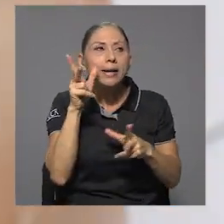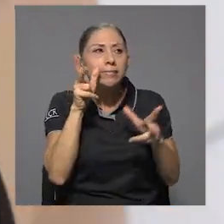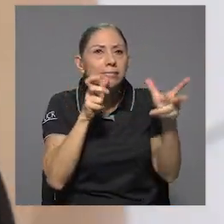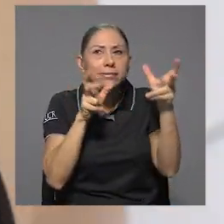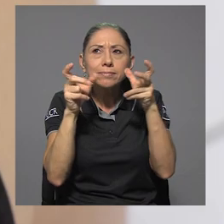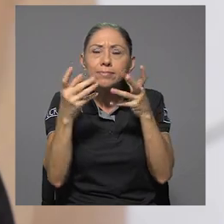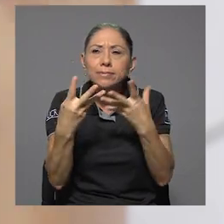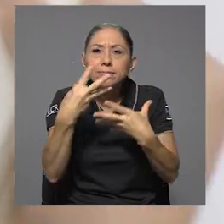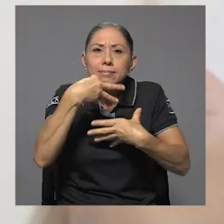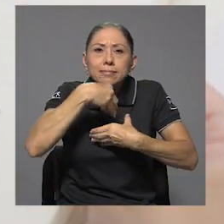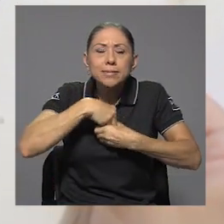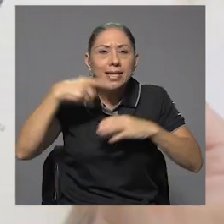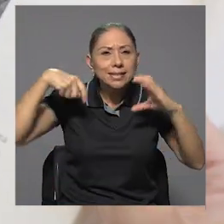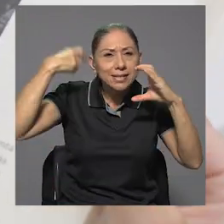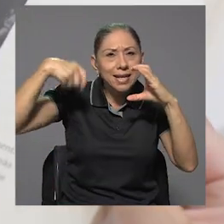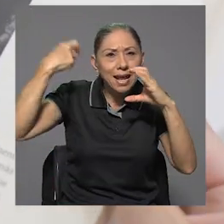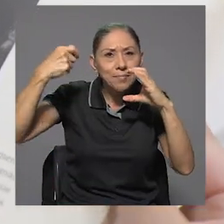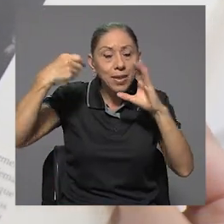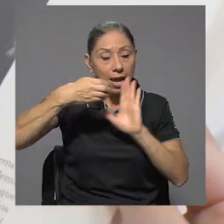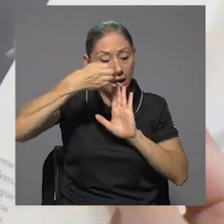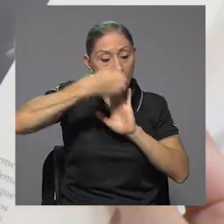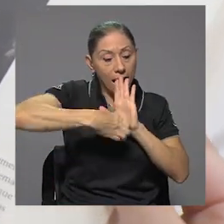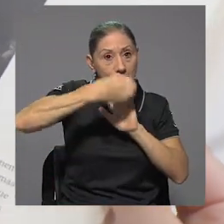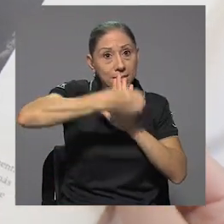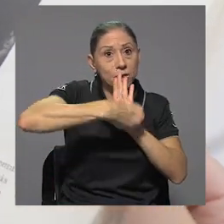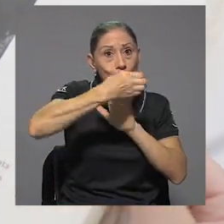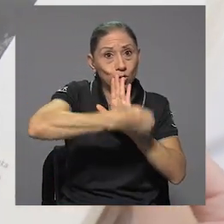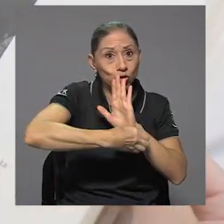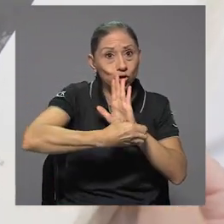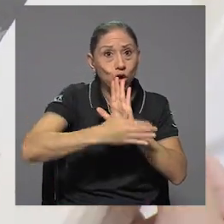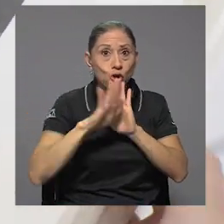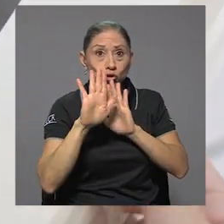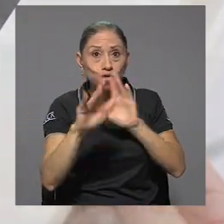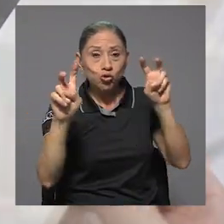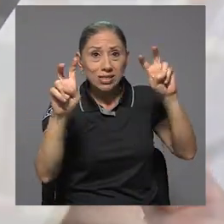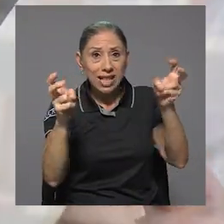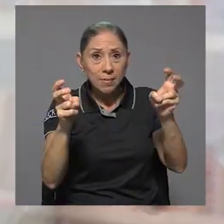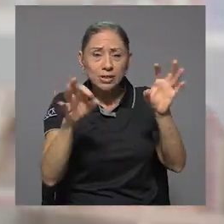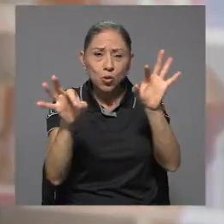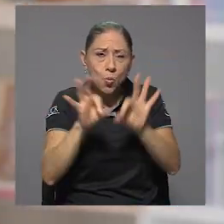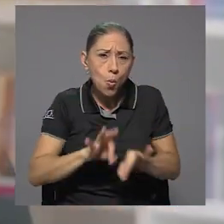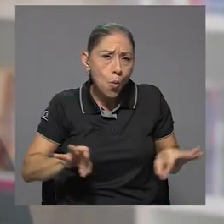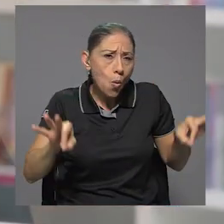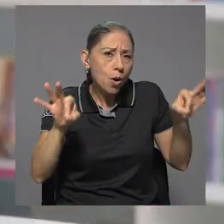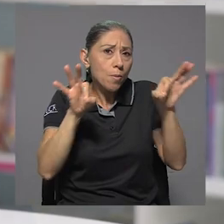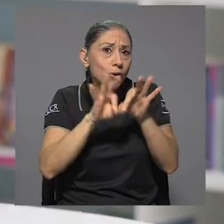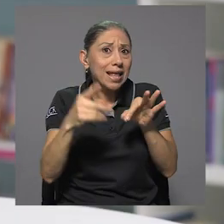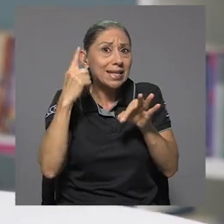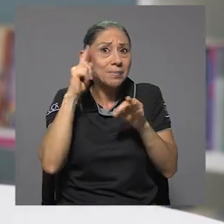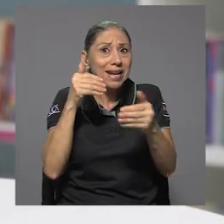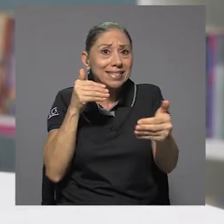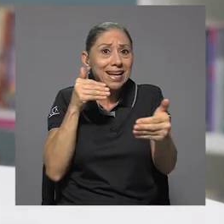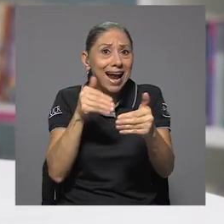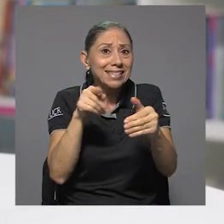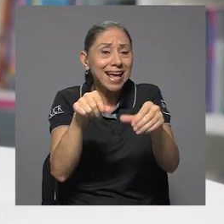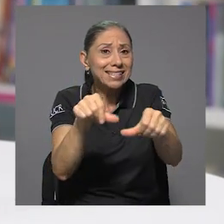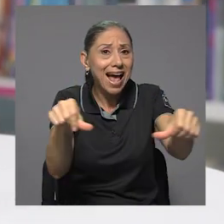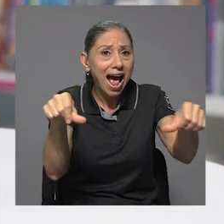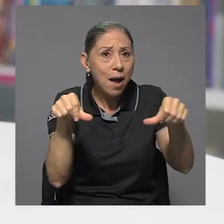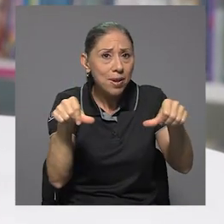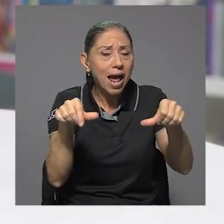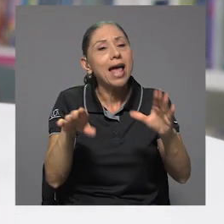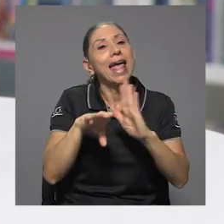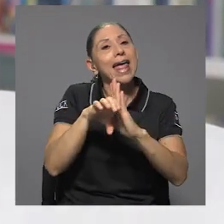Los contenidos de los capítulos Imprescindibles en cualquier aproximación a la disciplina Como historia del cine o